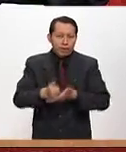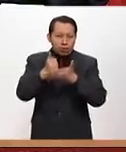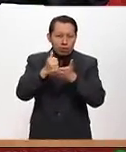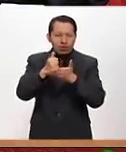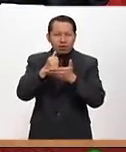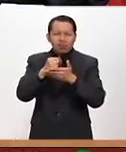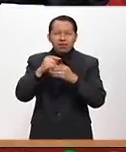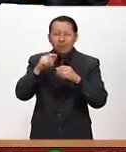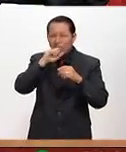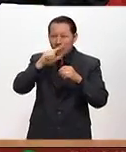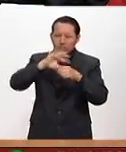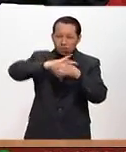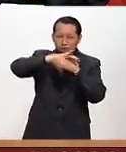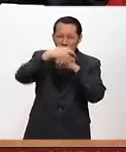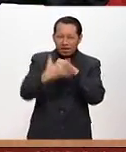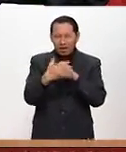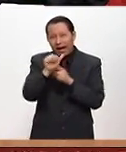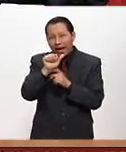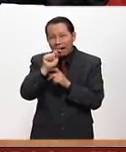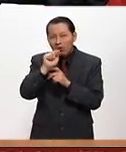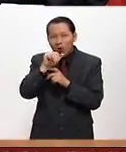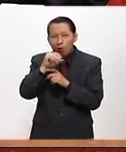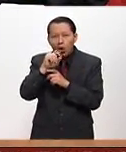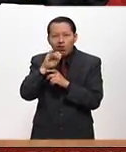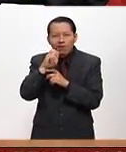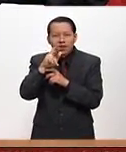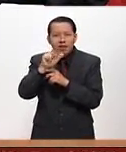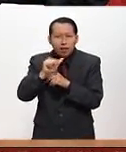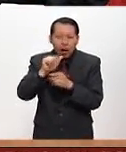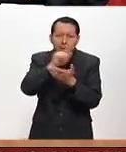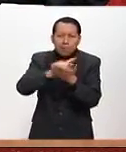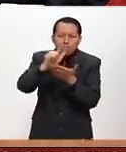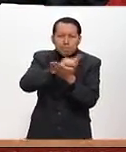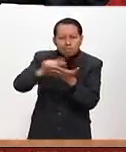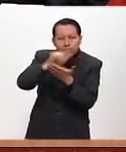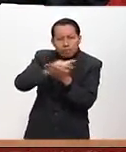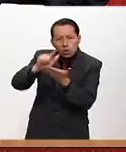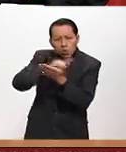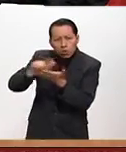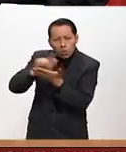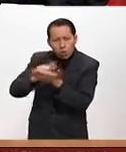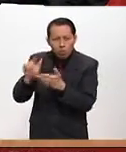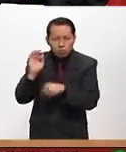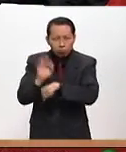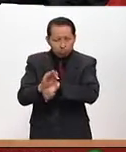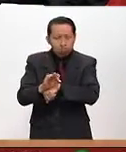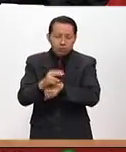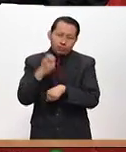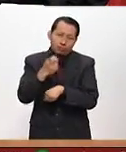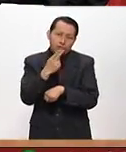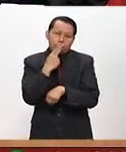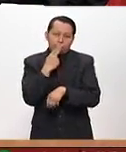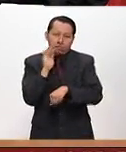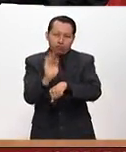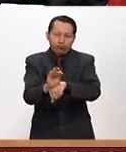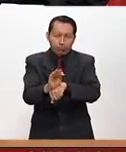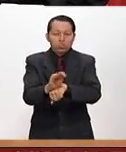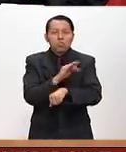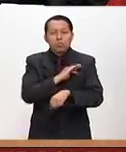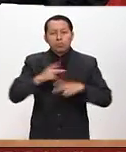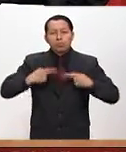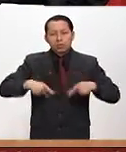atmósfera. Y en la medida que ayudan a limpiar la atmósfera, pues en esa medida, pues son útiles para los